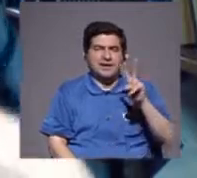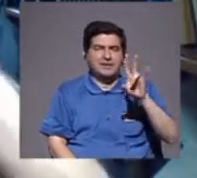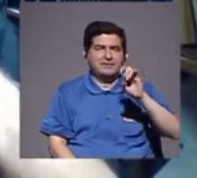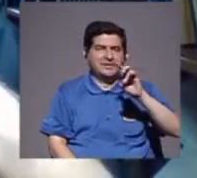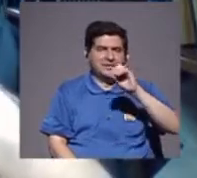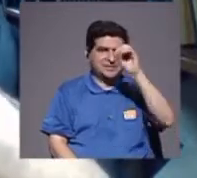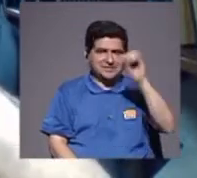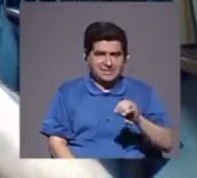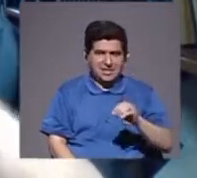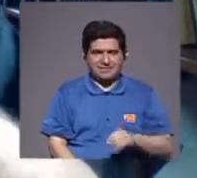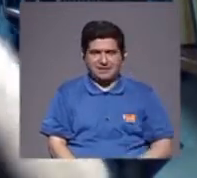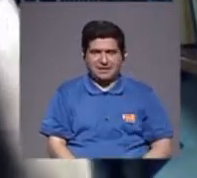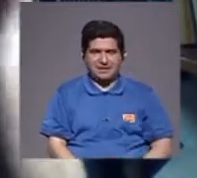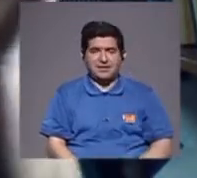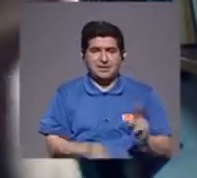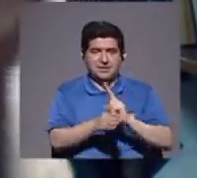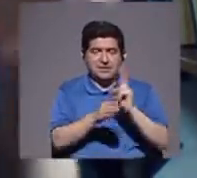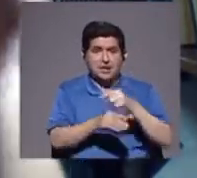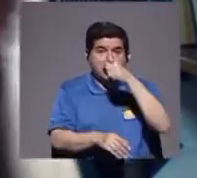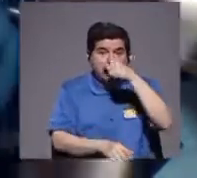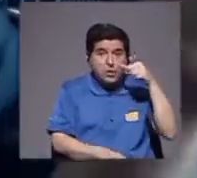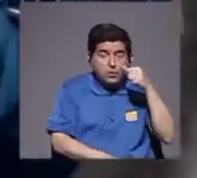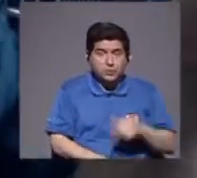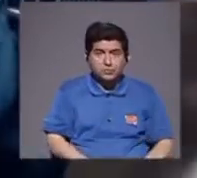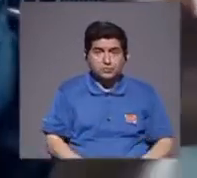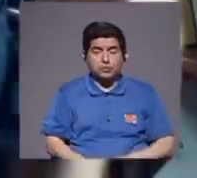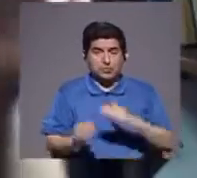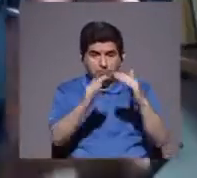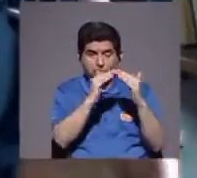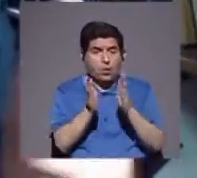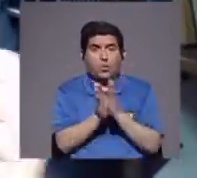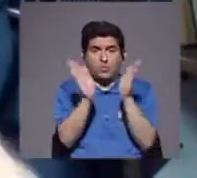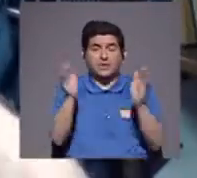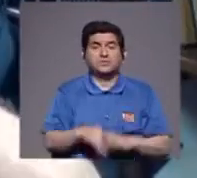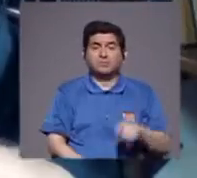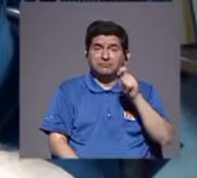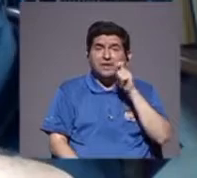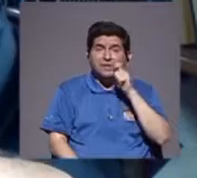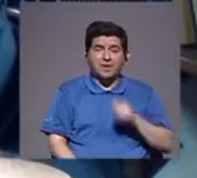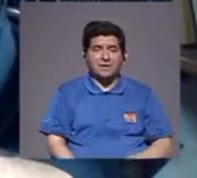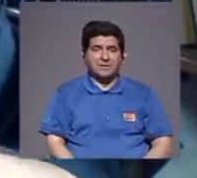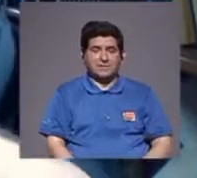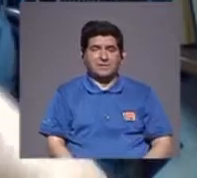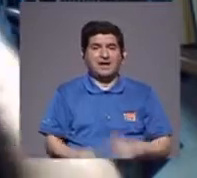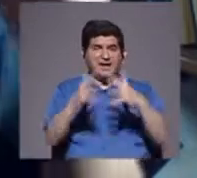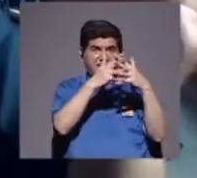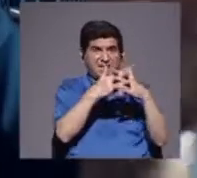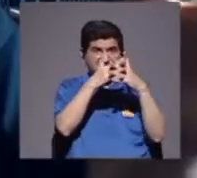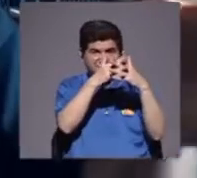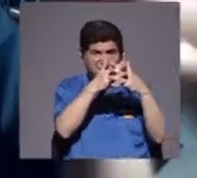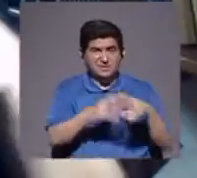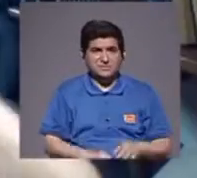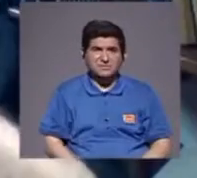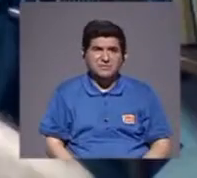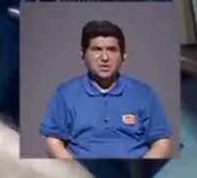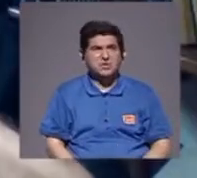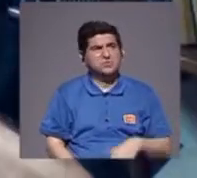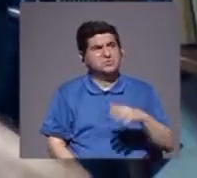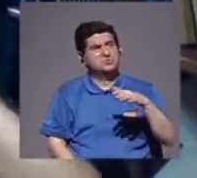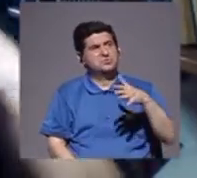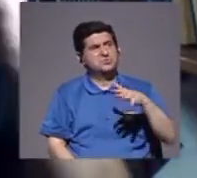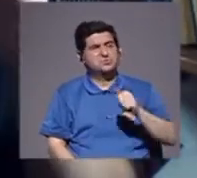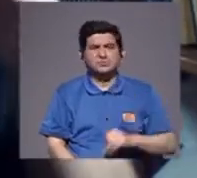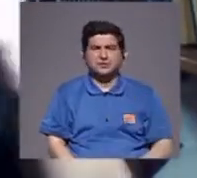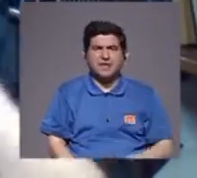%, del consumo de drogas, a nivel, de la población en general, es marihuana, en los Estados Unidos, es alrededor